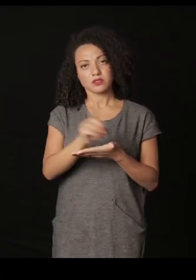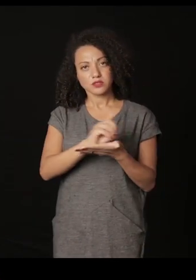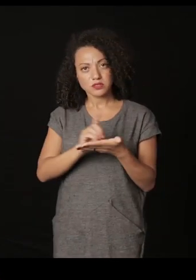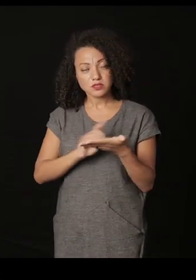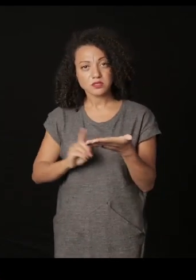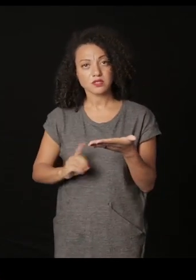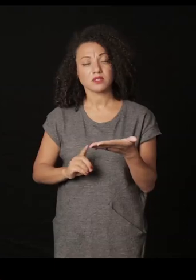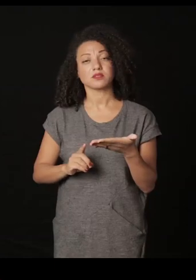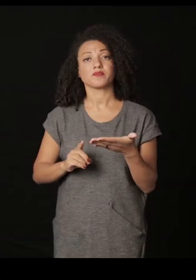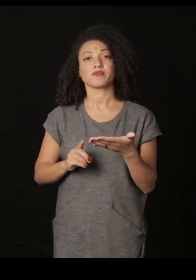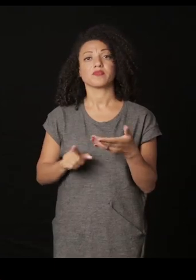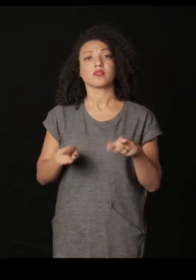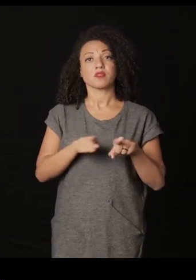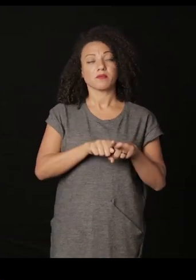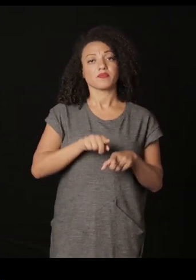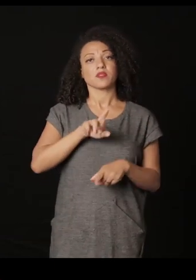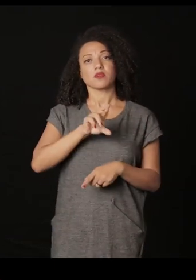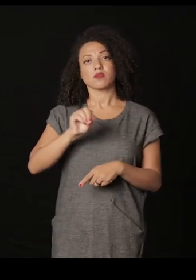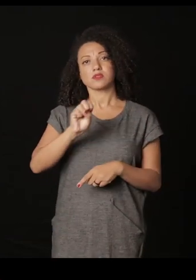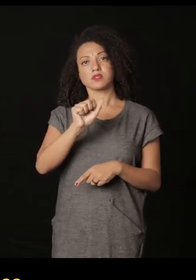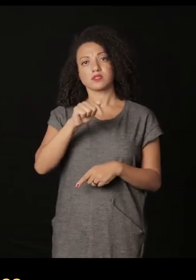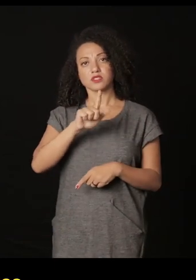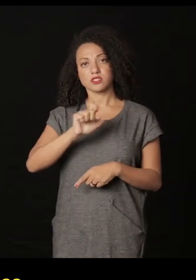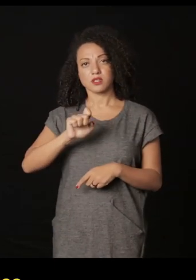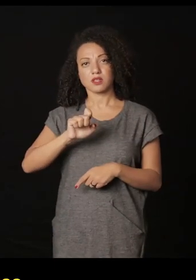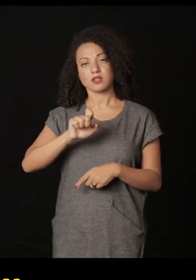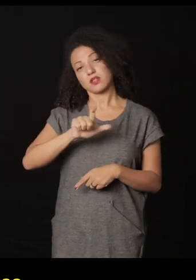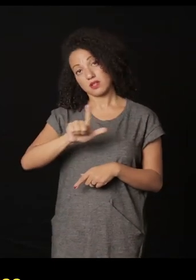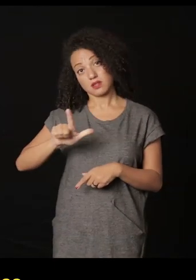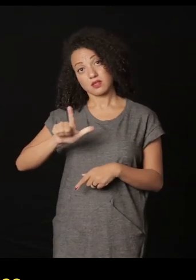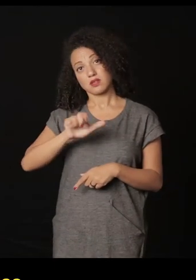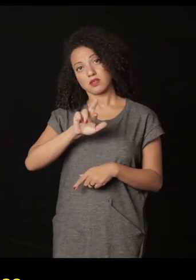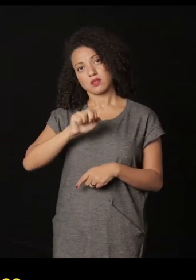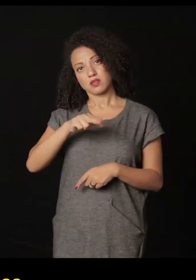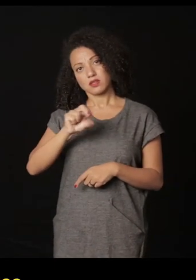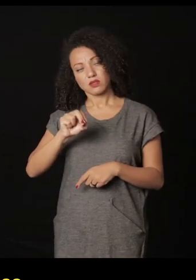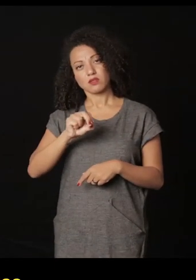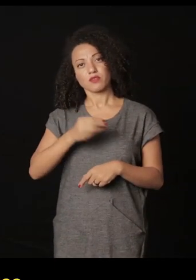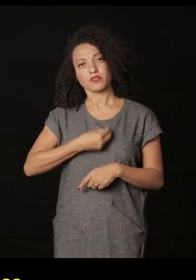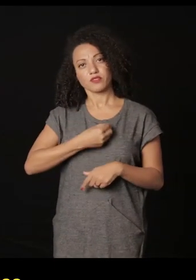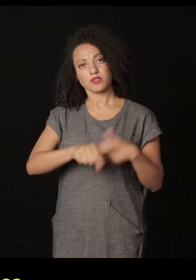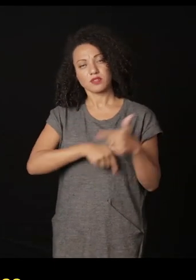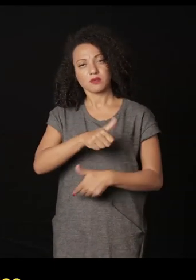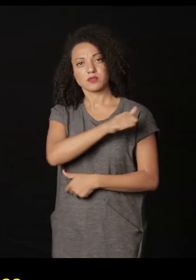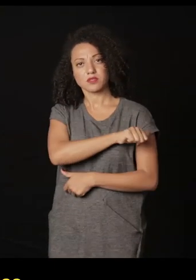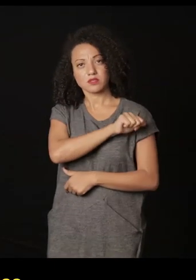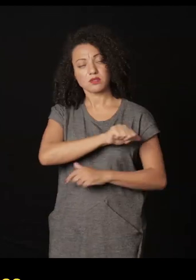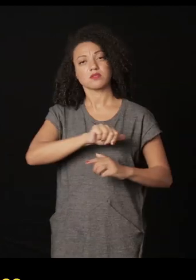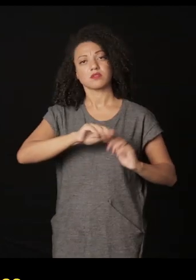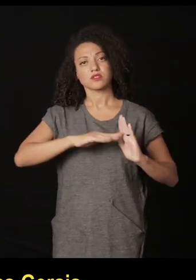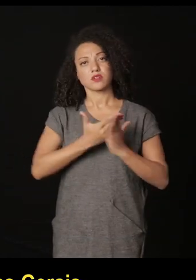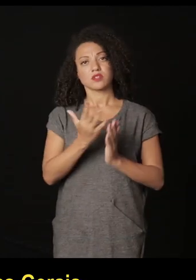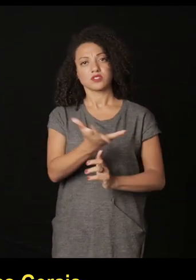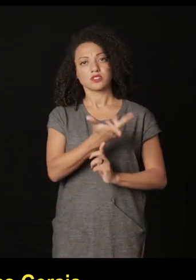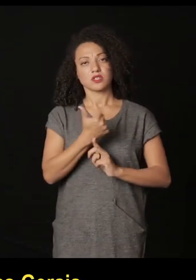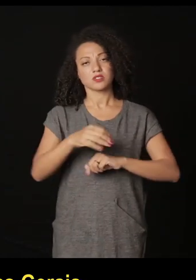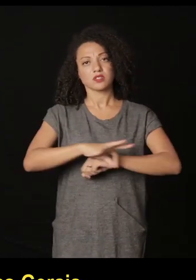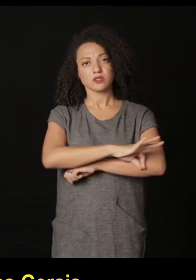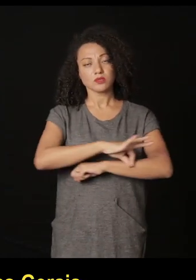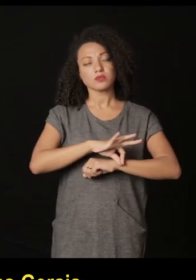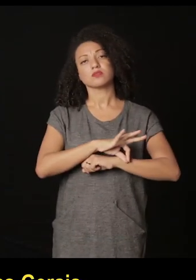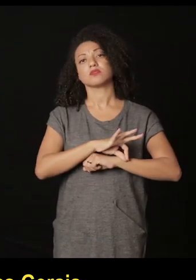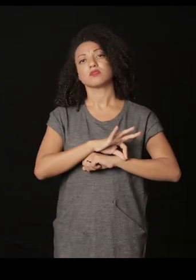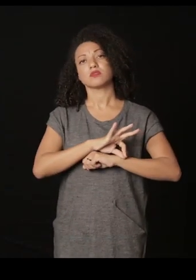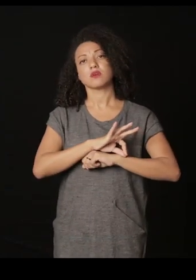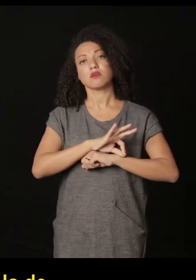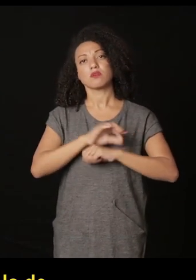Rosangela Renault vive y trabaja en Río de Janeiro, formó-se en artes plásticas pela Escola Guinart en Arquitectura pela Universidad Federal